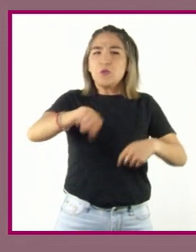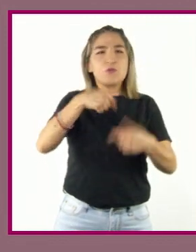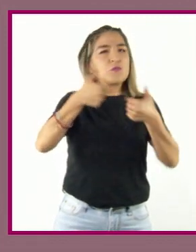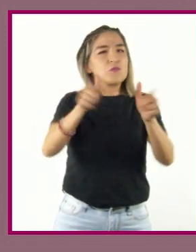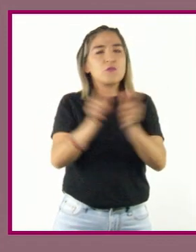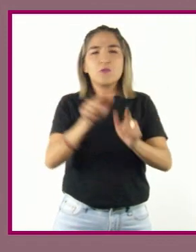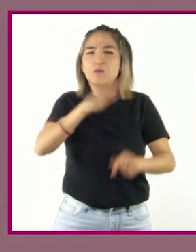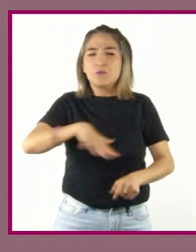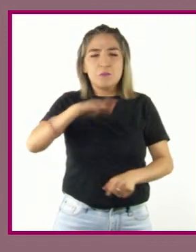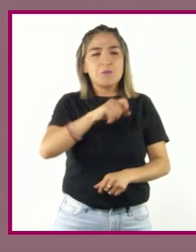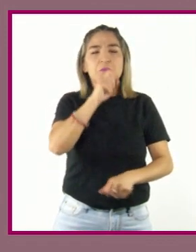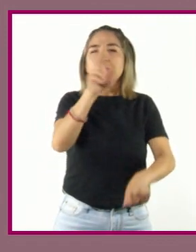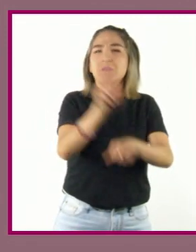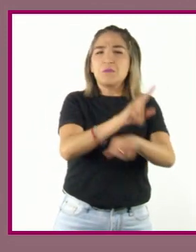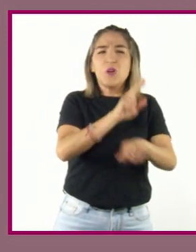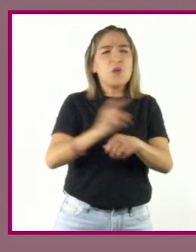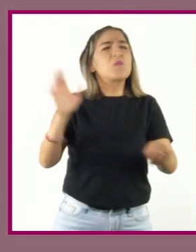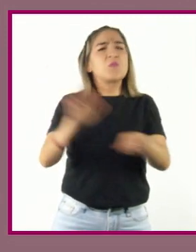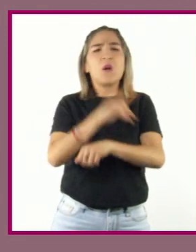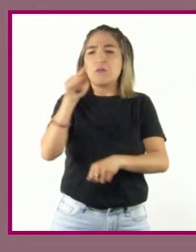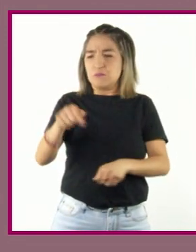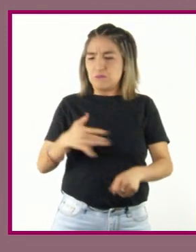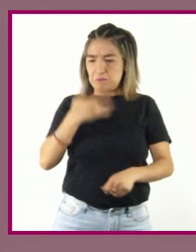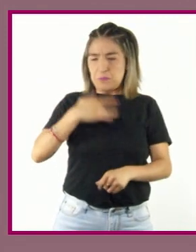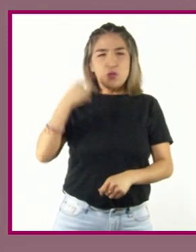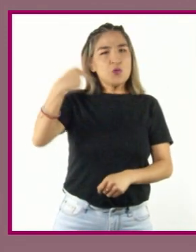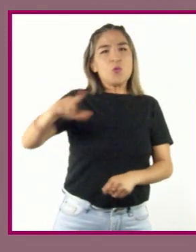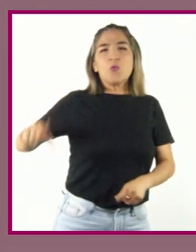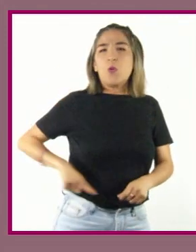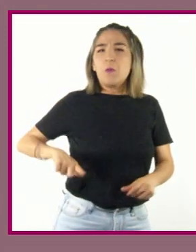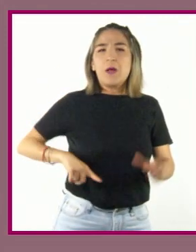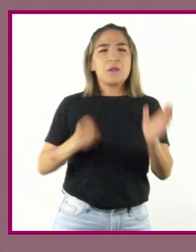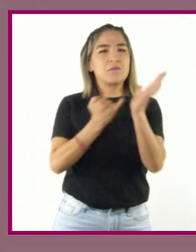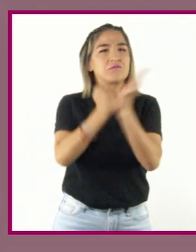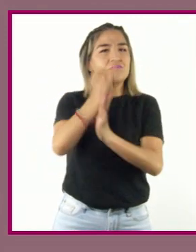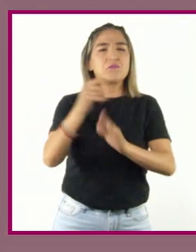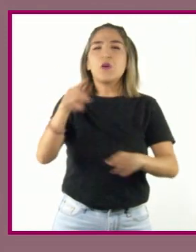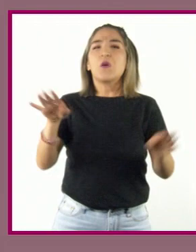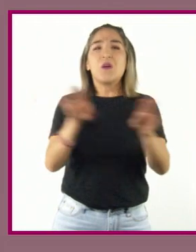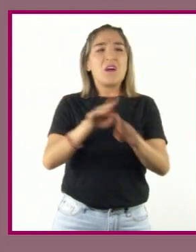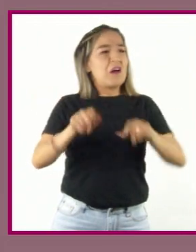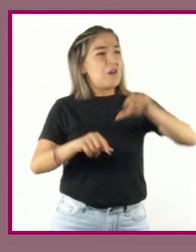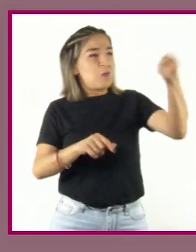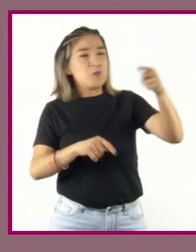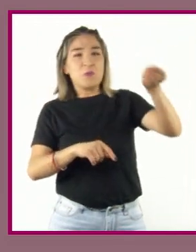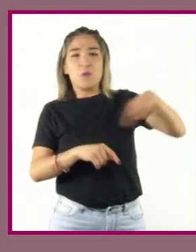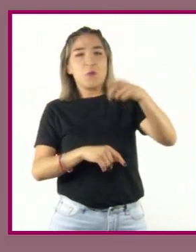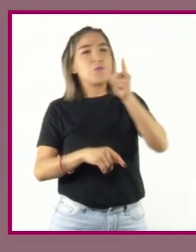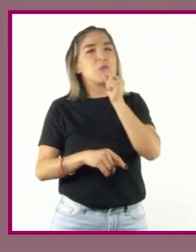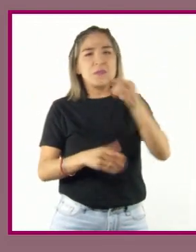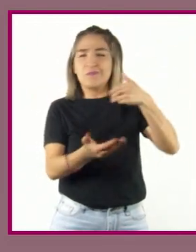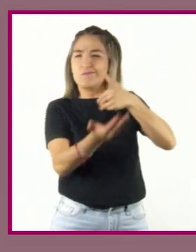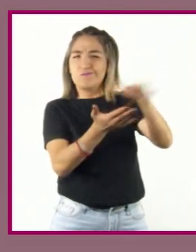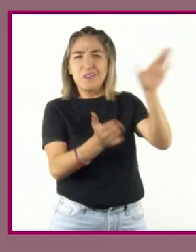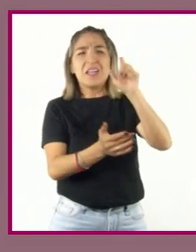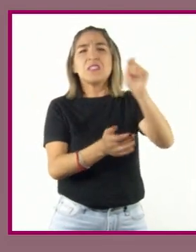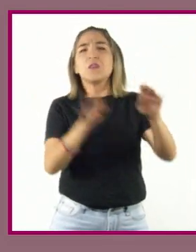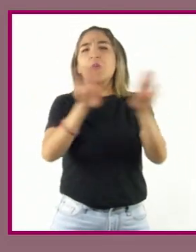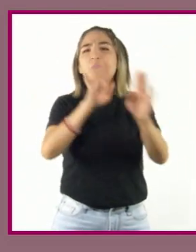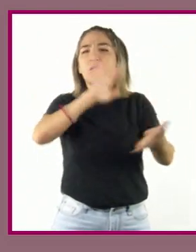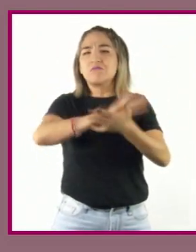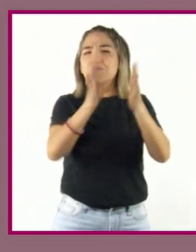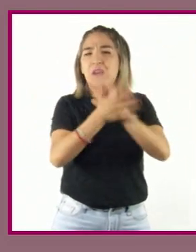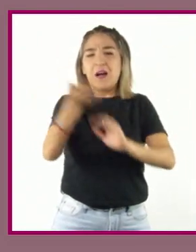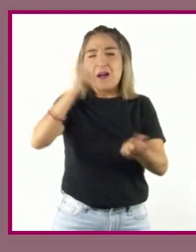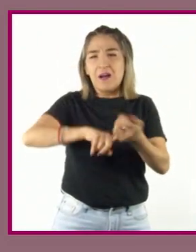seguridad. La decisión de tomar su propio gobierno autónomo una vez expulsadas la autoridad y la policía por ser cómplices